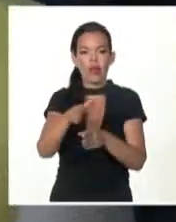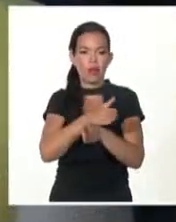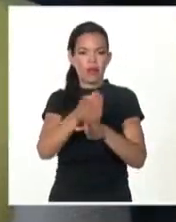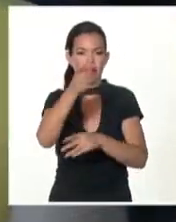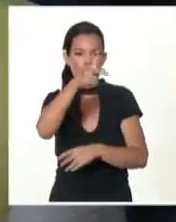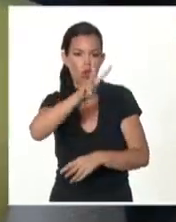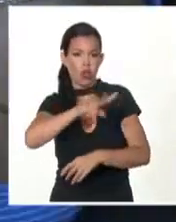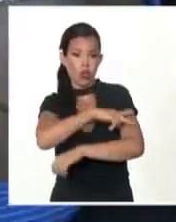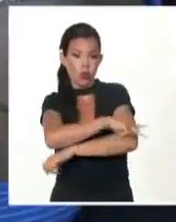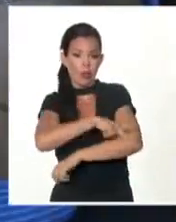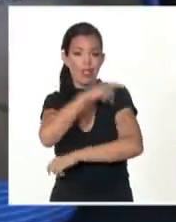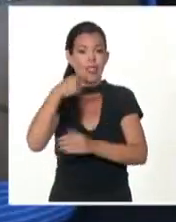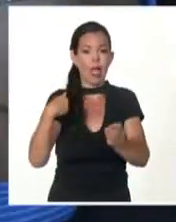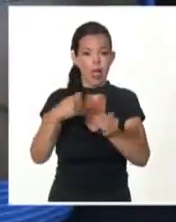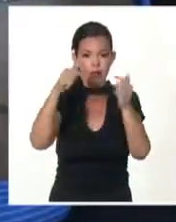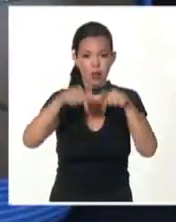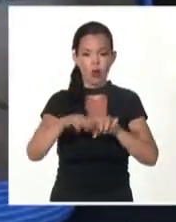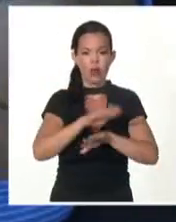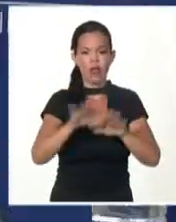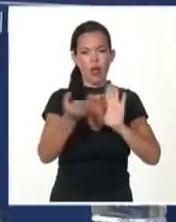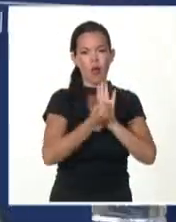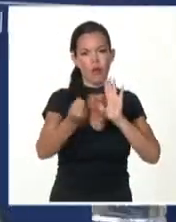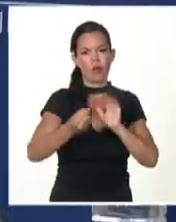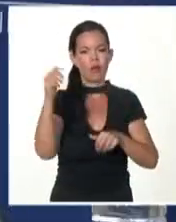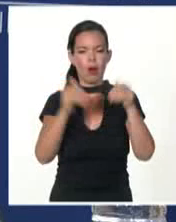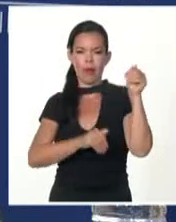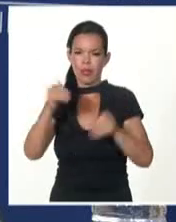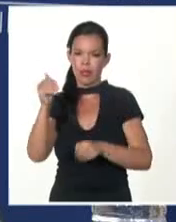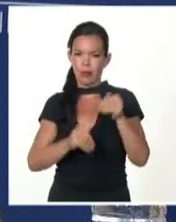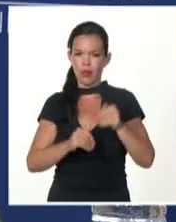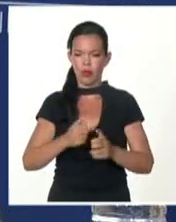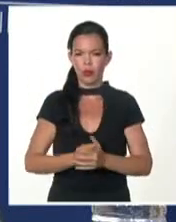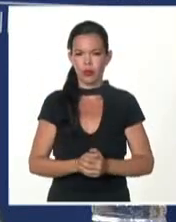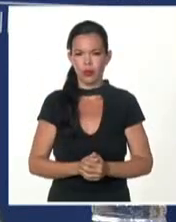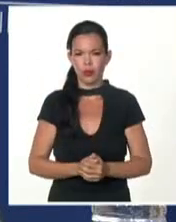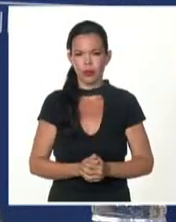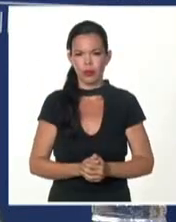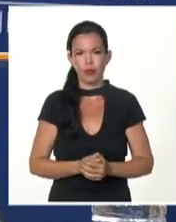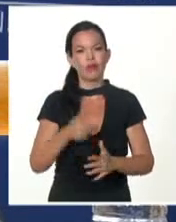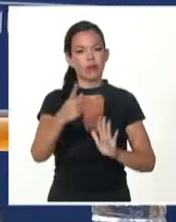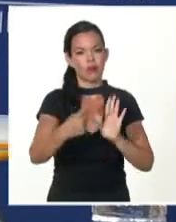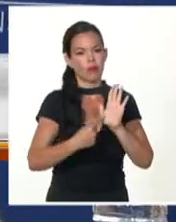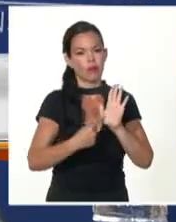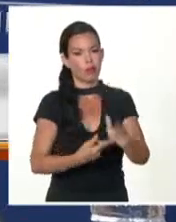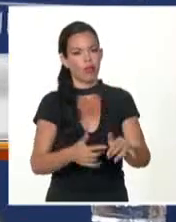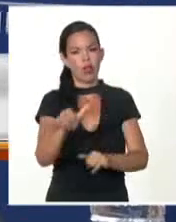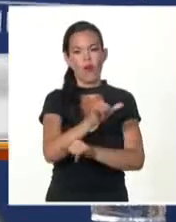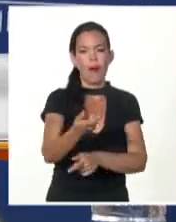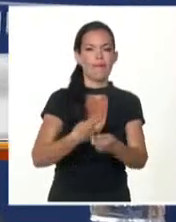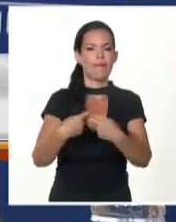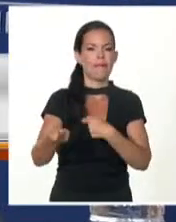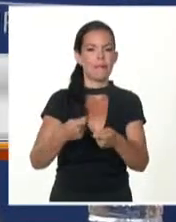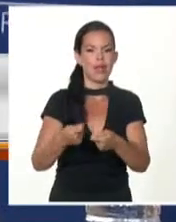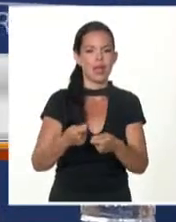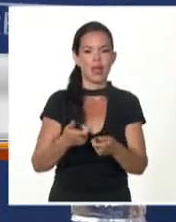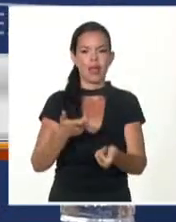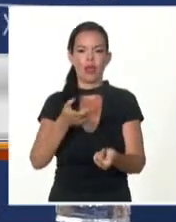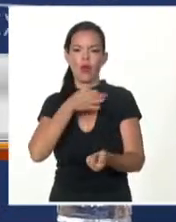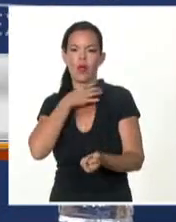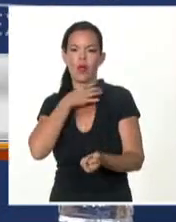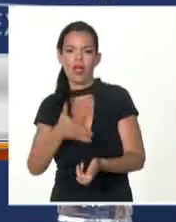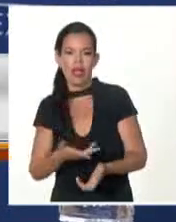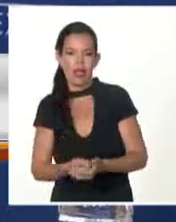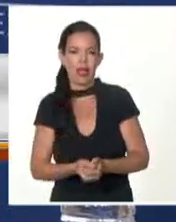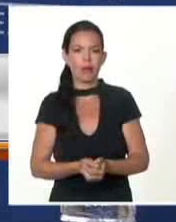confirmado hasta el momento su participación en el conclave. Se habla también del mercadeo, del mercadeo de destino y del mercadeo de